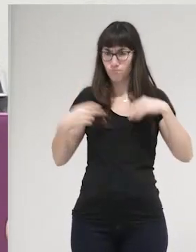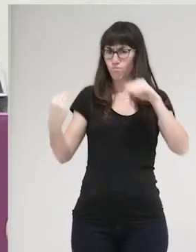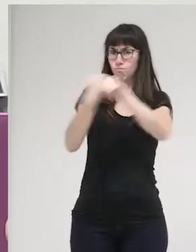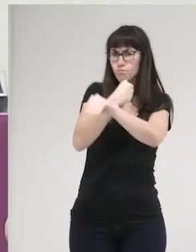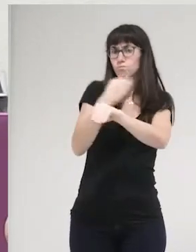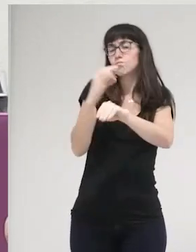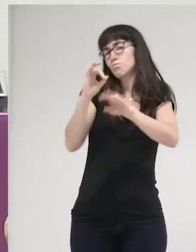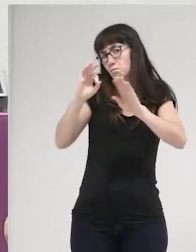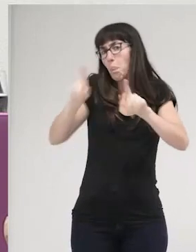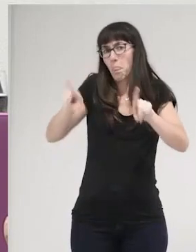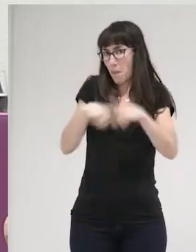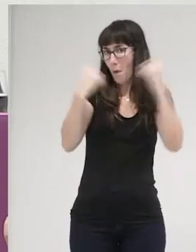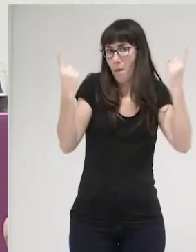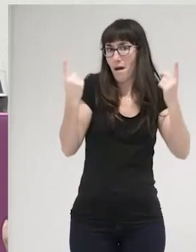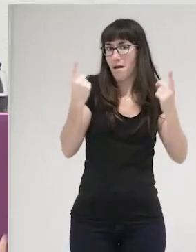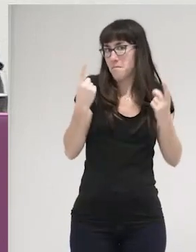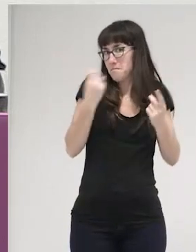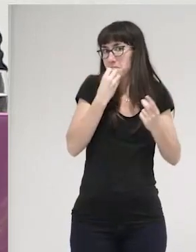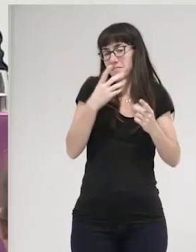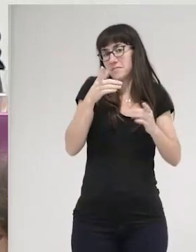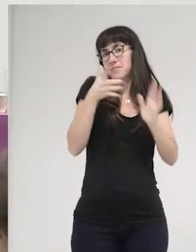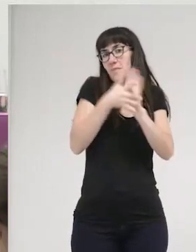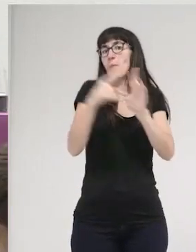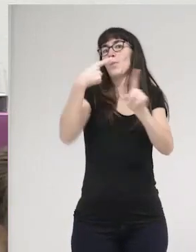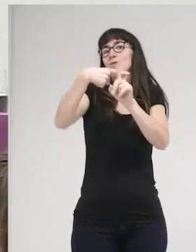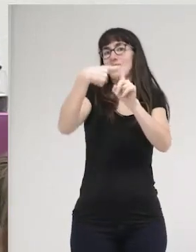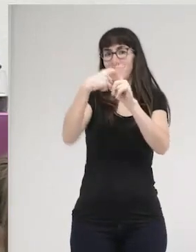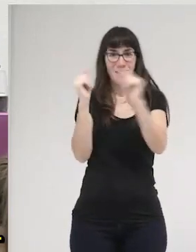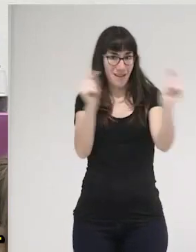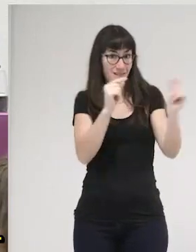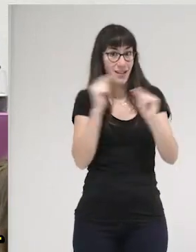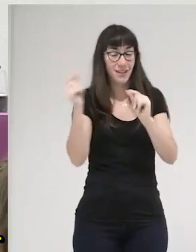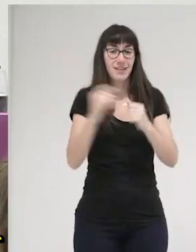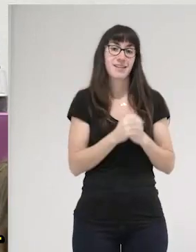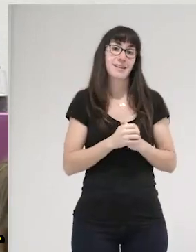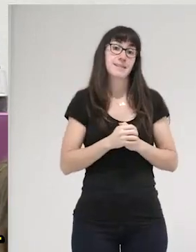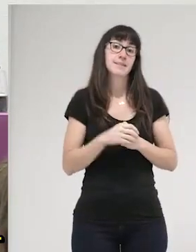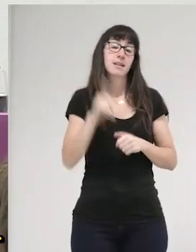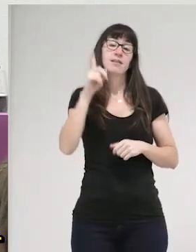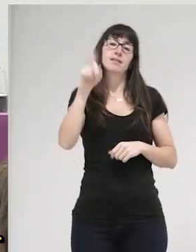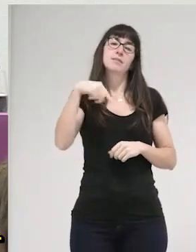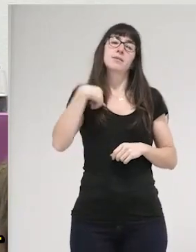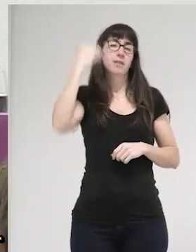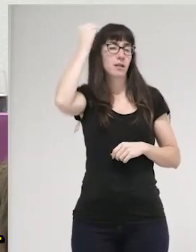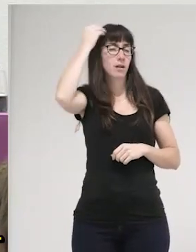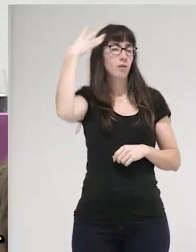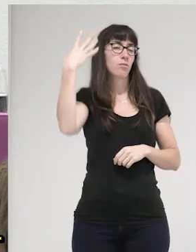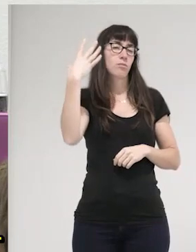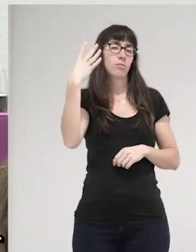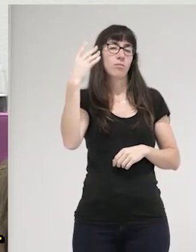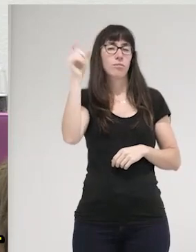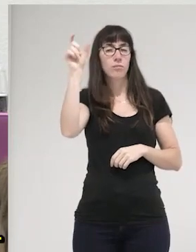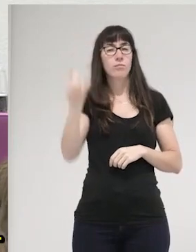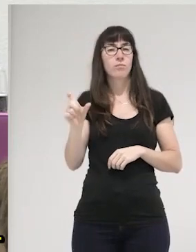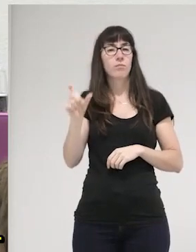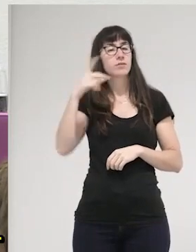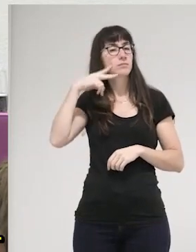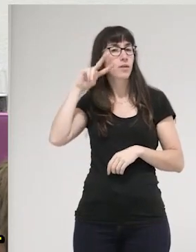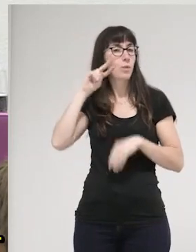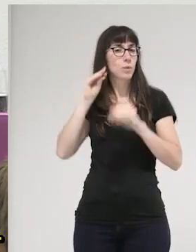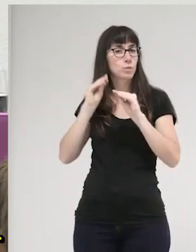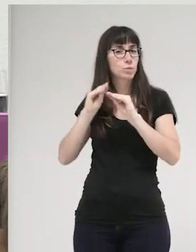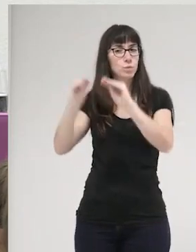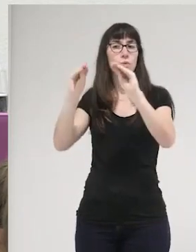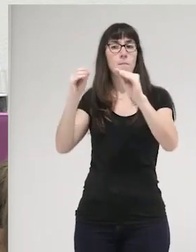pero eso es lo bueno, ¿no?, poder debatir. También creo que es muy interesante conocer sus experiencias y sus